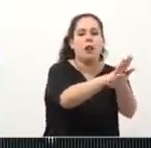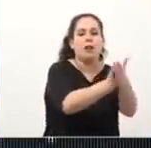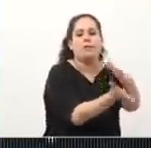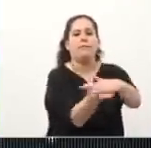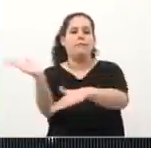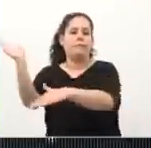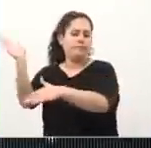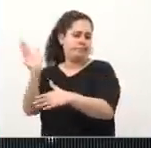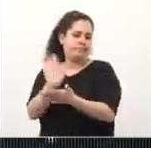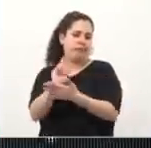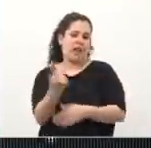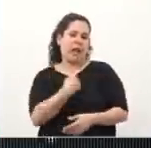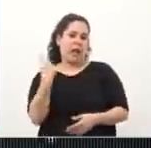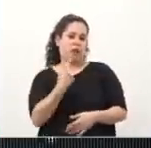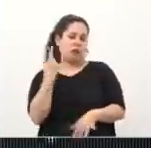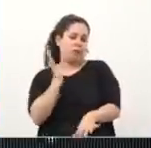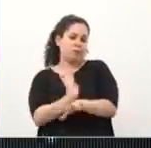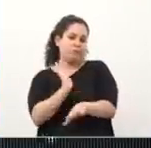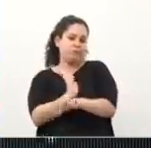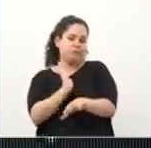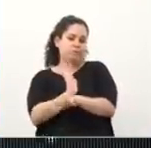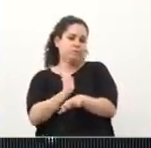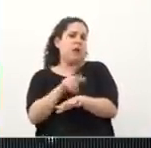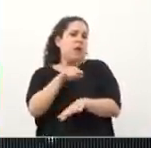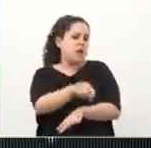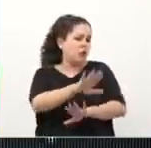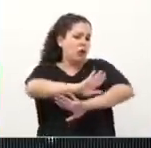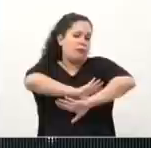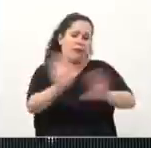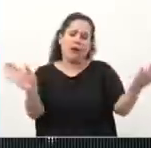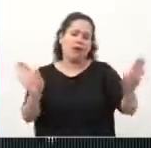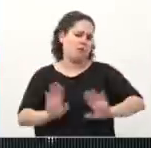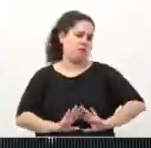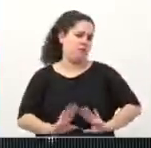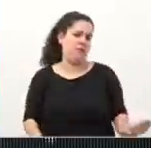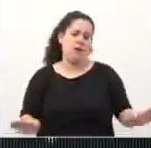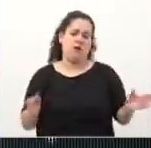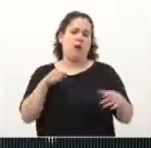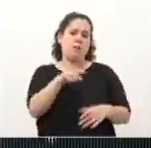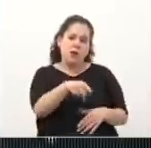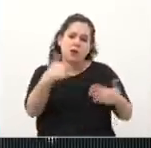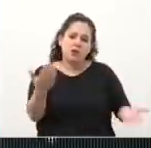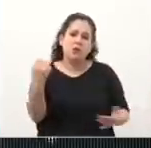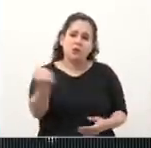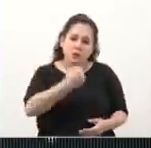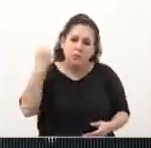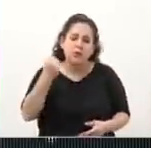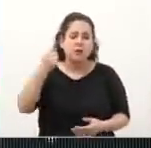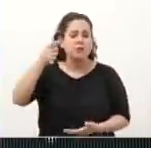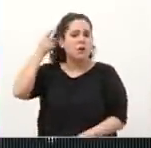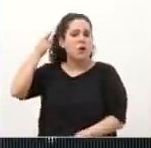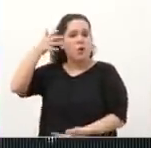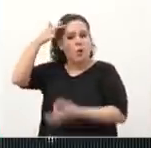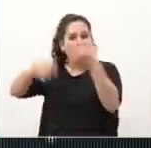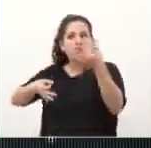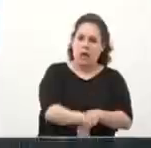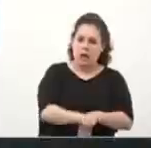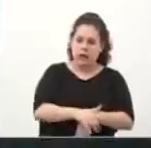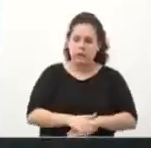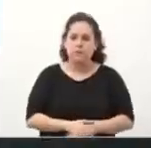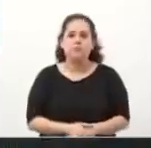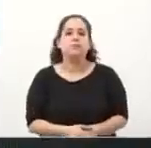giratoria. Tenemos que terminar con la impunidad en la ciudad. Por eso es tan importante que nos pasen la justicia penal a la ciudad de Buenos Aires.